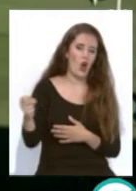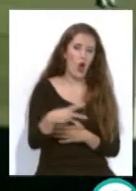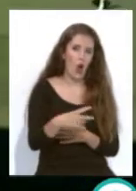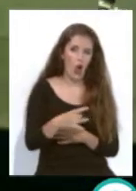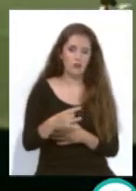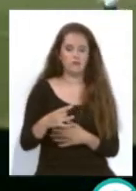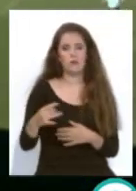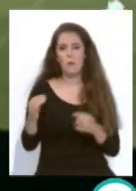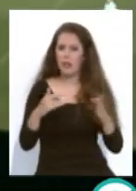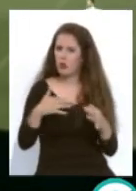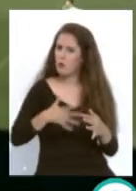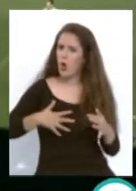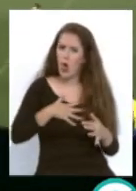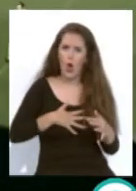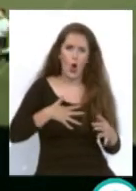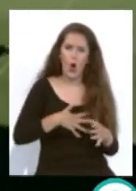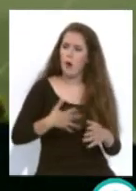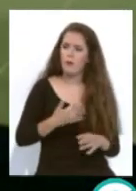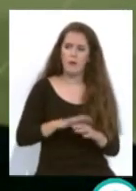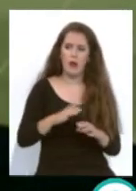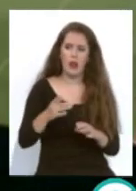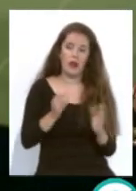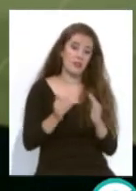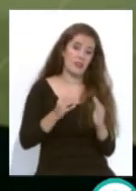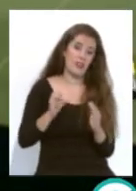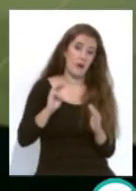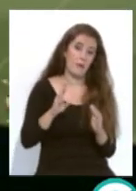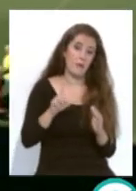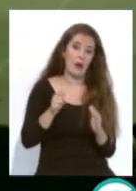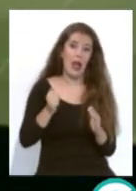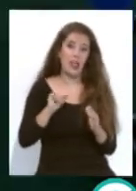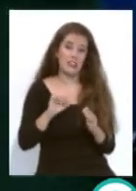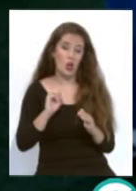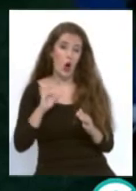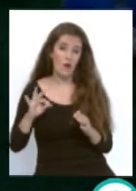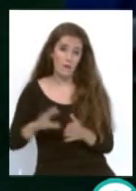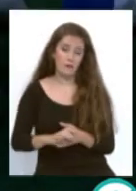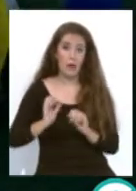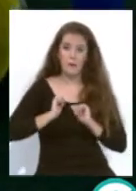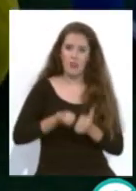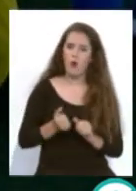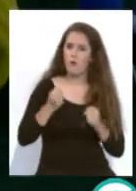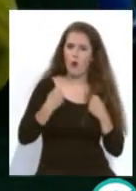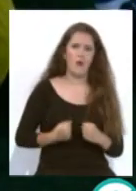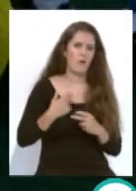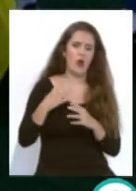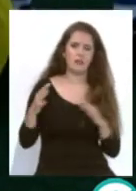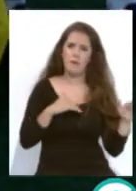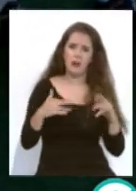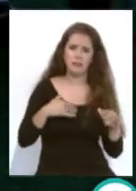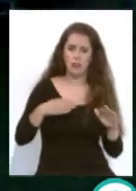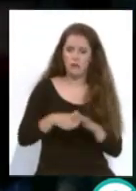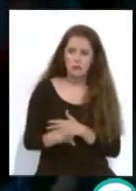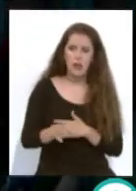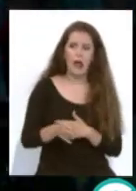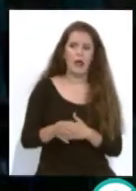cómodo para estas instancias de playoff, de liguilla. Empezó muy fuerte el partido con esa entrada sobre